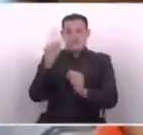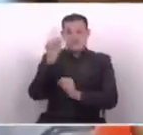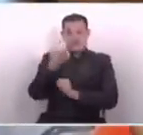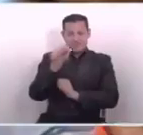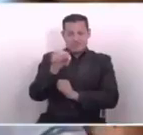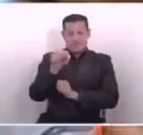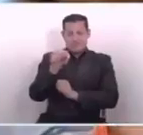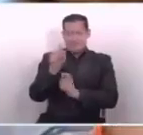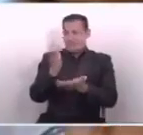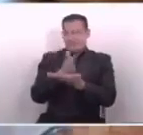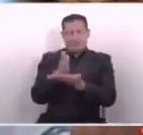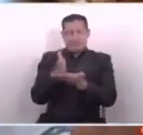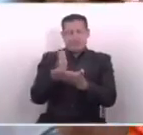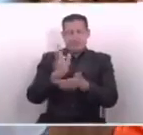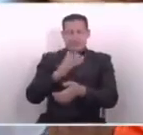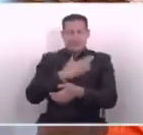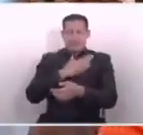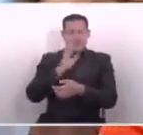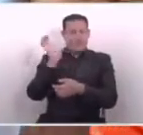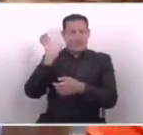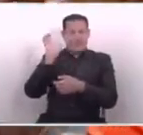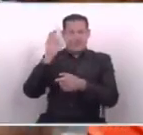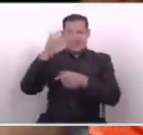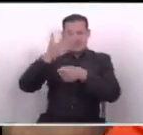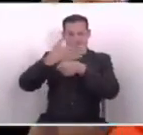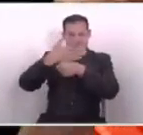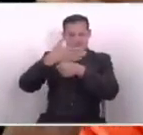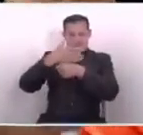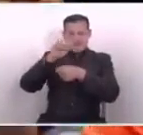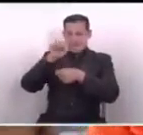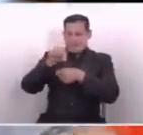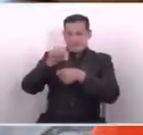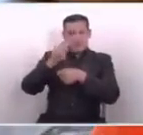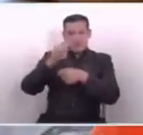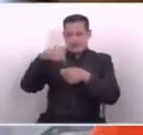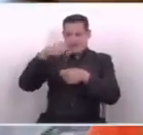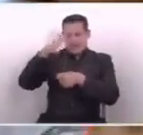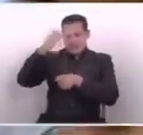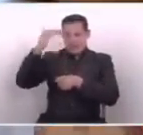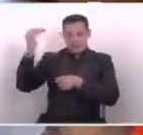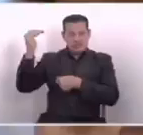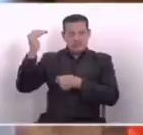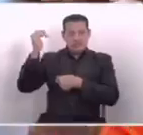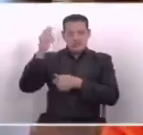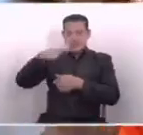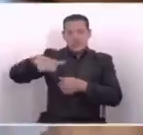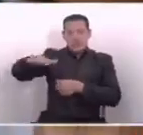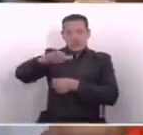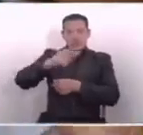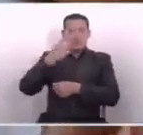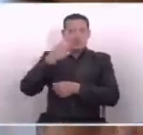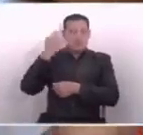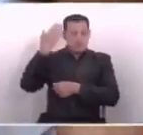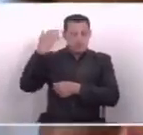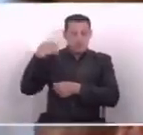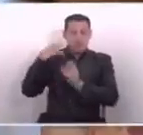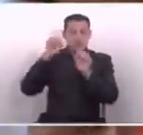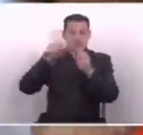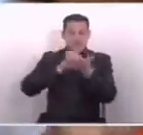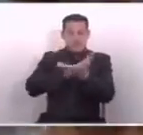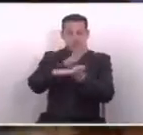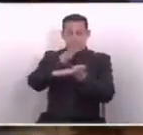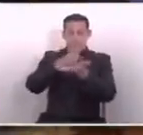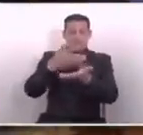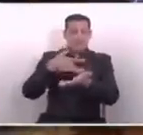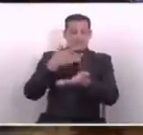ni siquiera habían colores políticos partidarios, ni siquiera del país. Era un lugar donde las mujeres podían llegar y